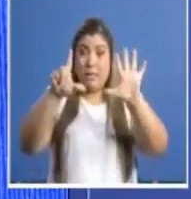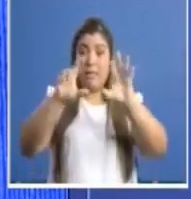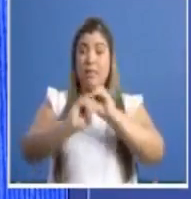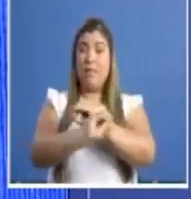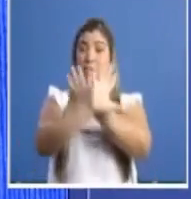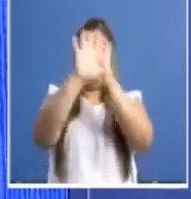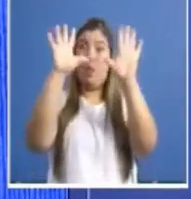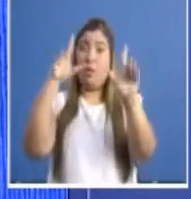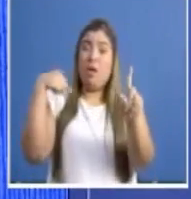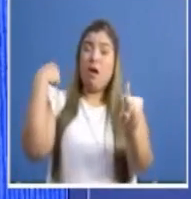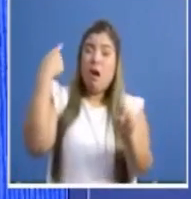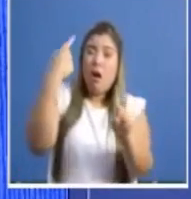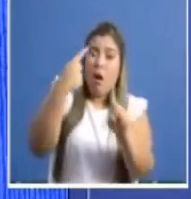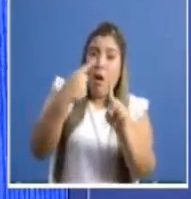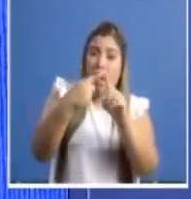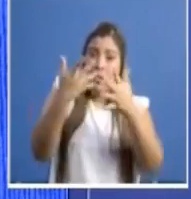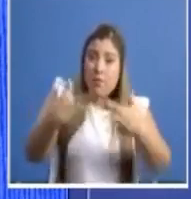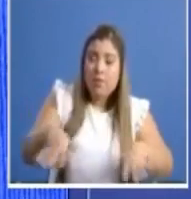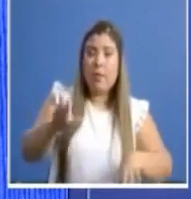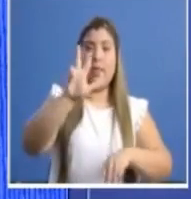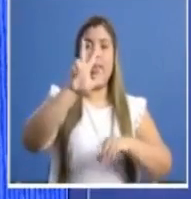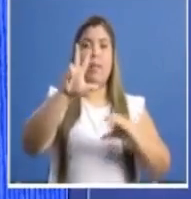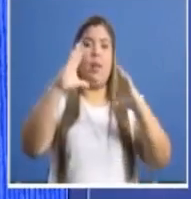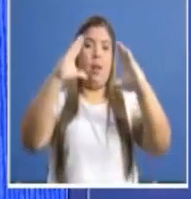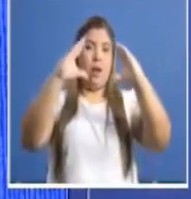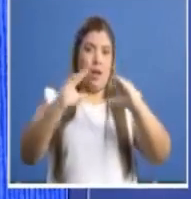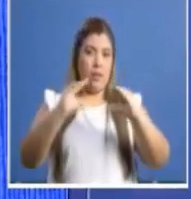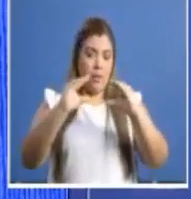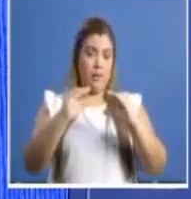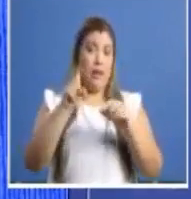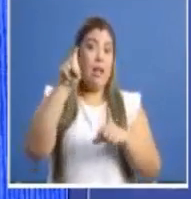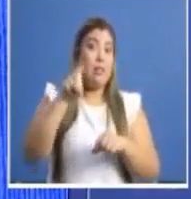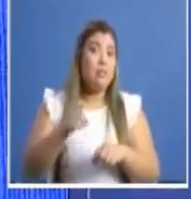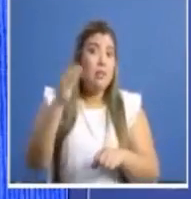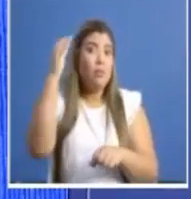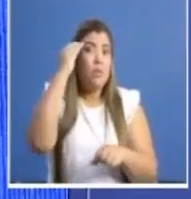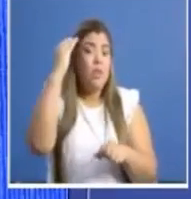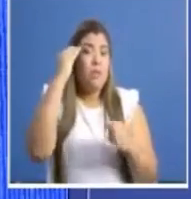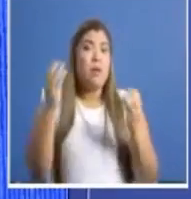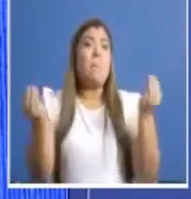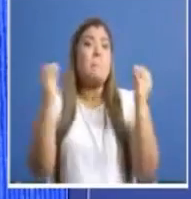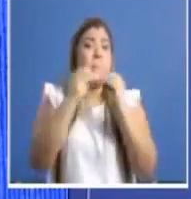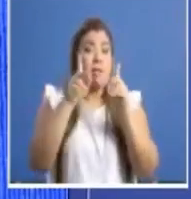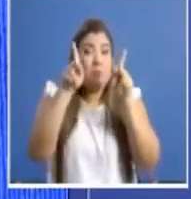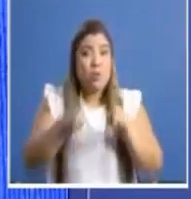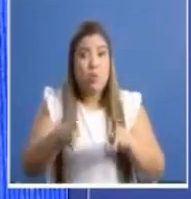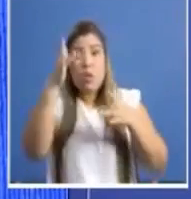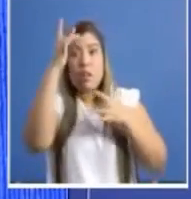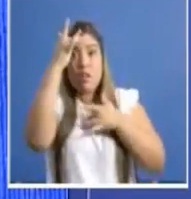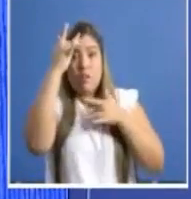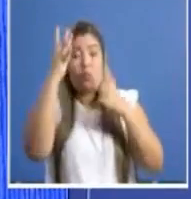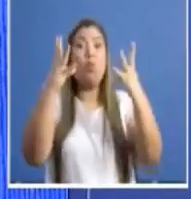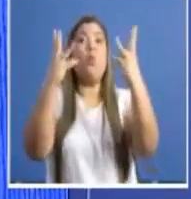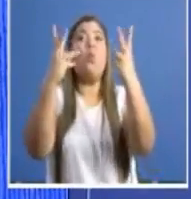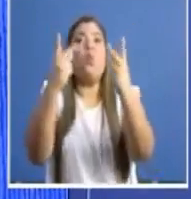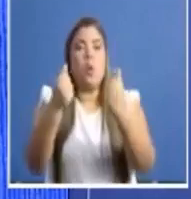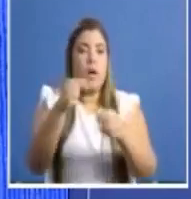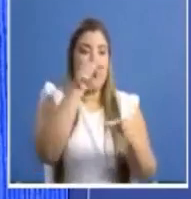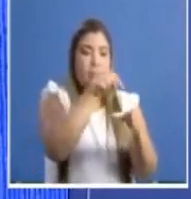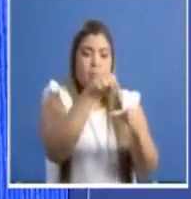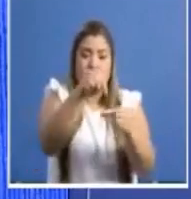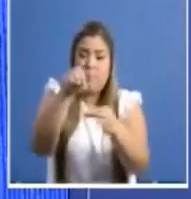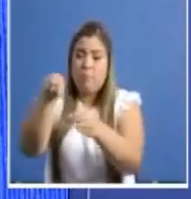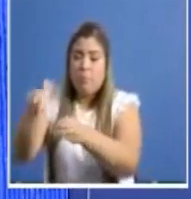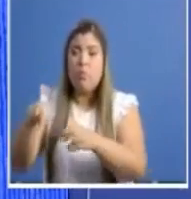a las 3 de la tarde y busca agilizar la toma de muestra en estos puntos de la